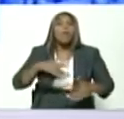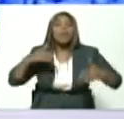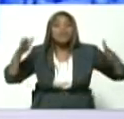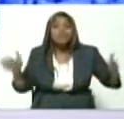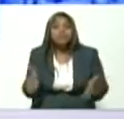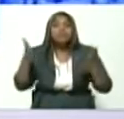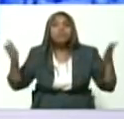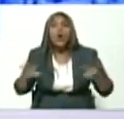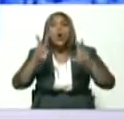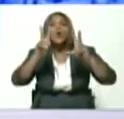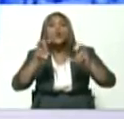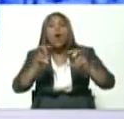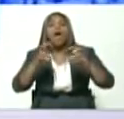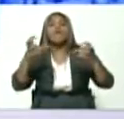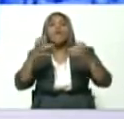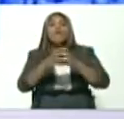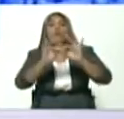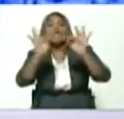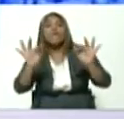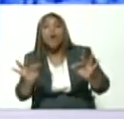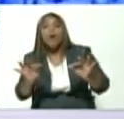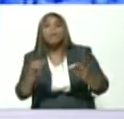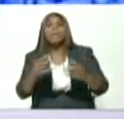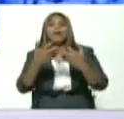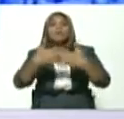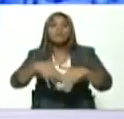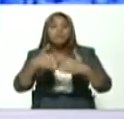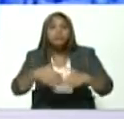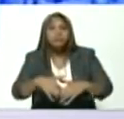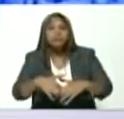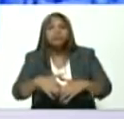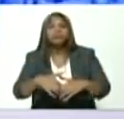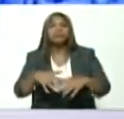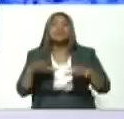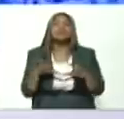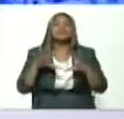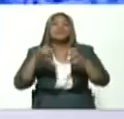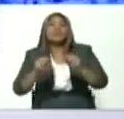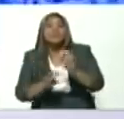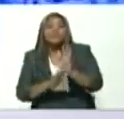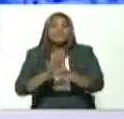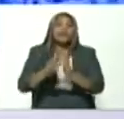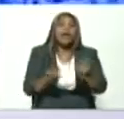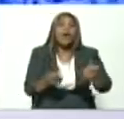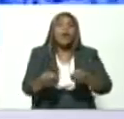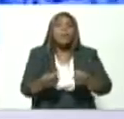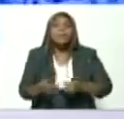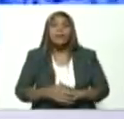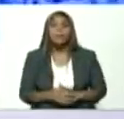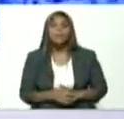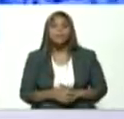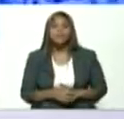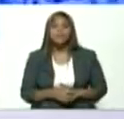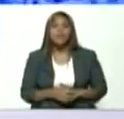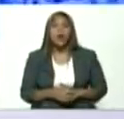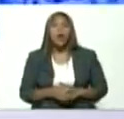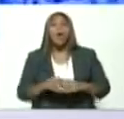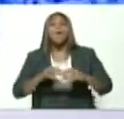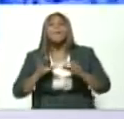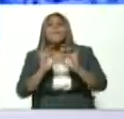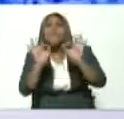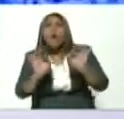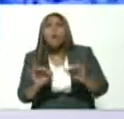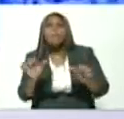nuevo modelo de la producción la productividad la recuperación económica ¿ah? modelo científico